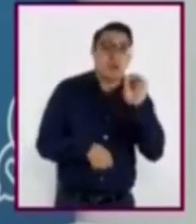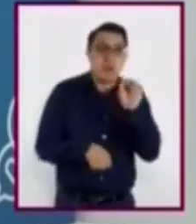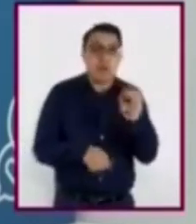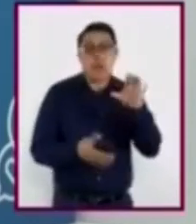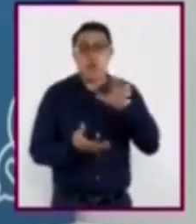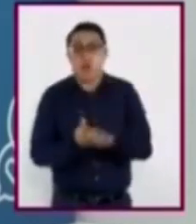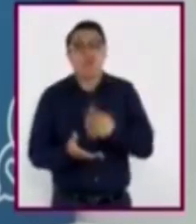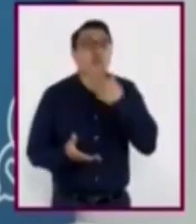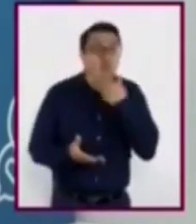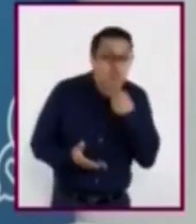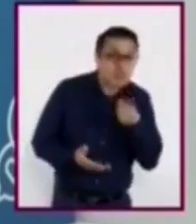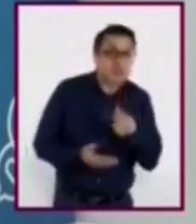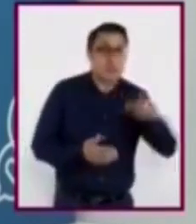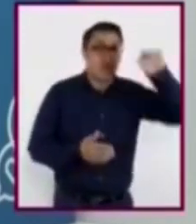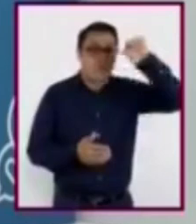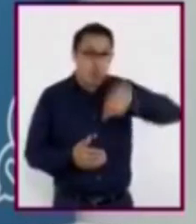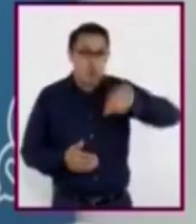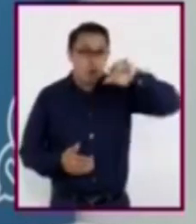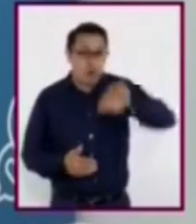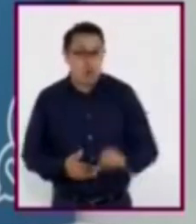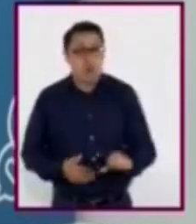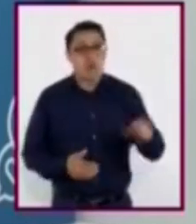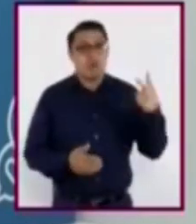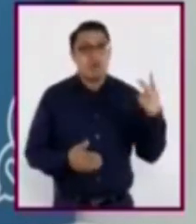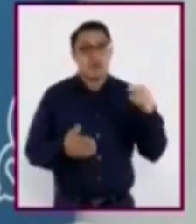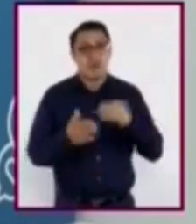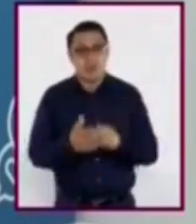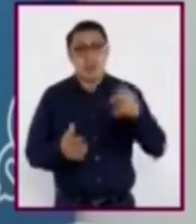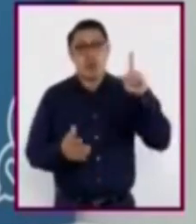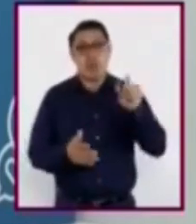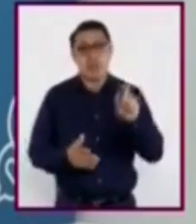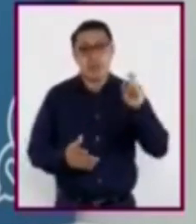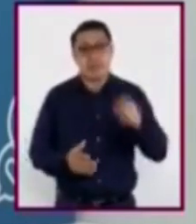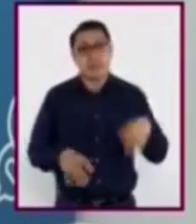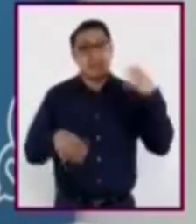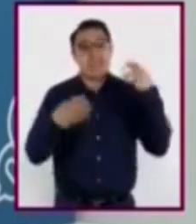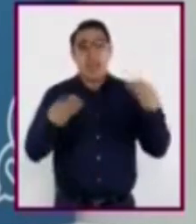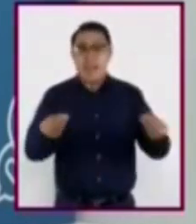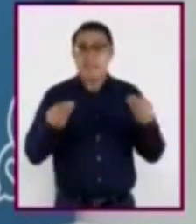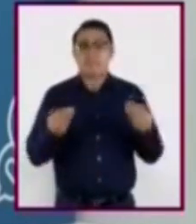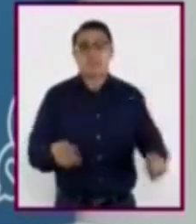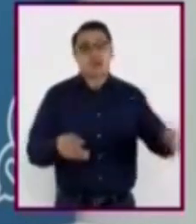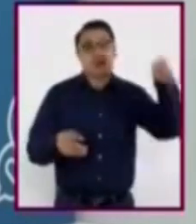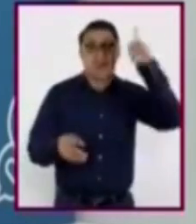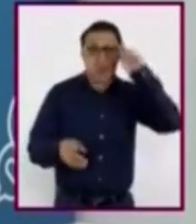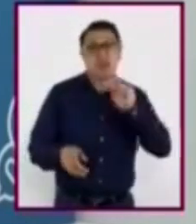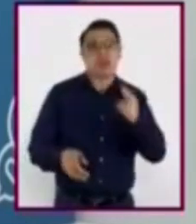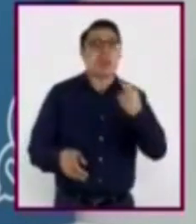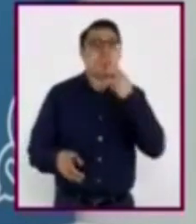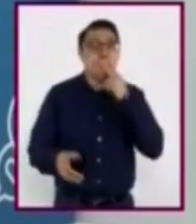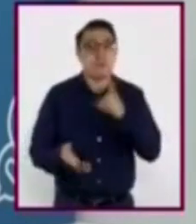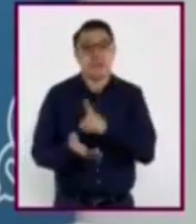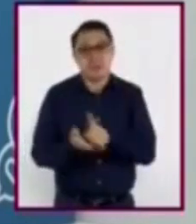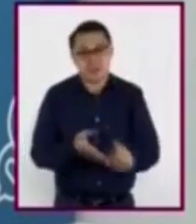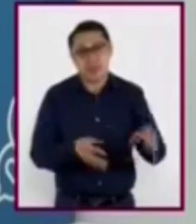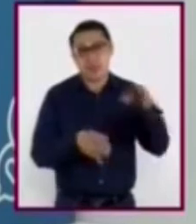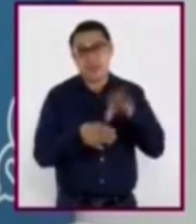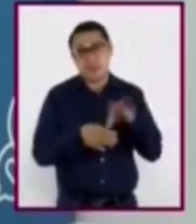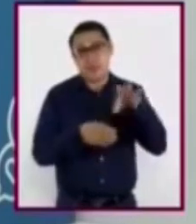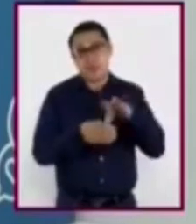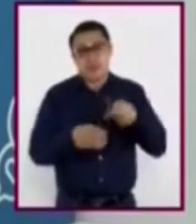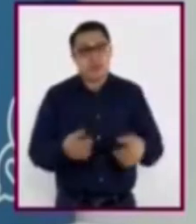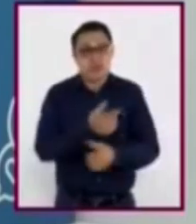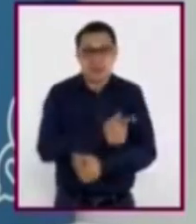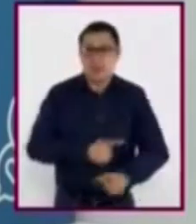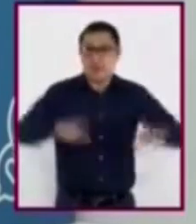Hoy, en la segunda década del siglo XXI, la mayoría de las mujeres ejerce su derecho al voto y son